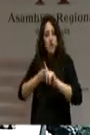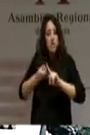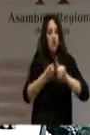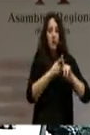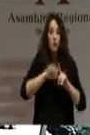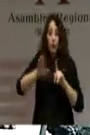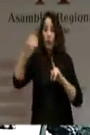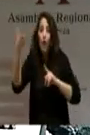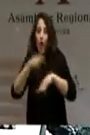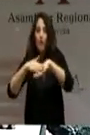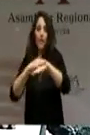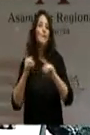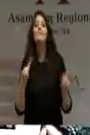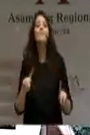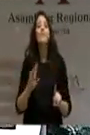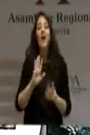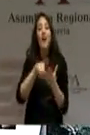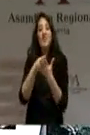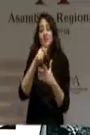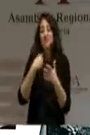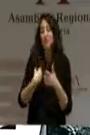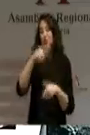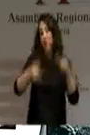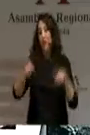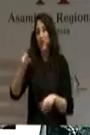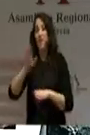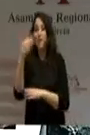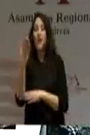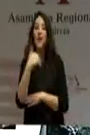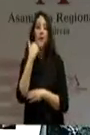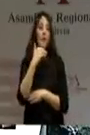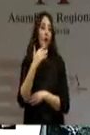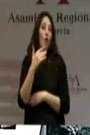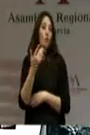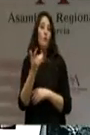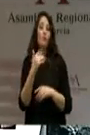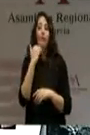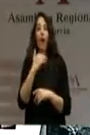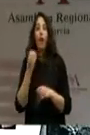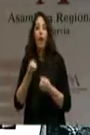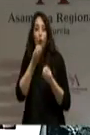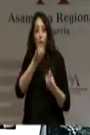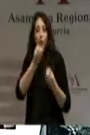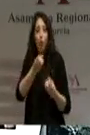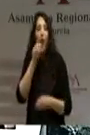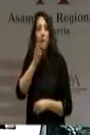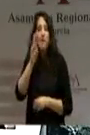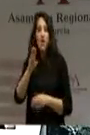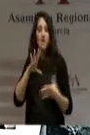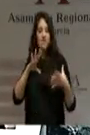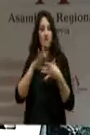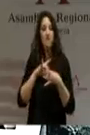y sus problemas no fue más allá de lugares comunes, argumentario de partido y declaración de buenas